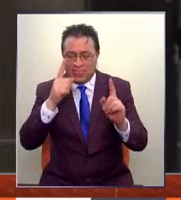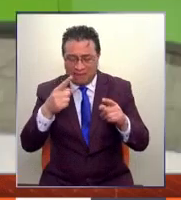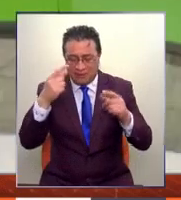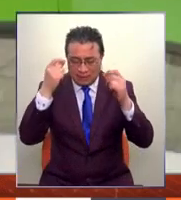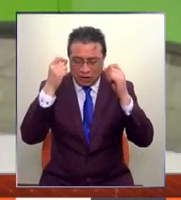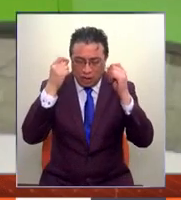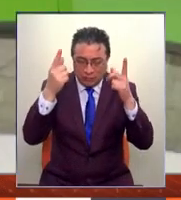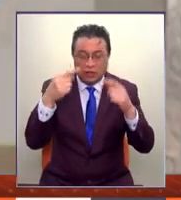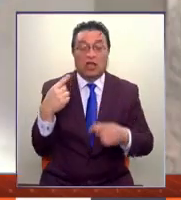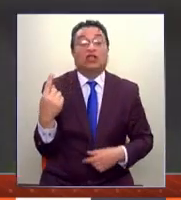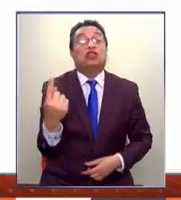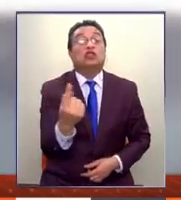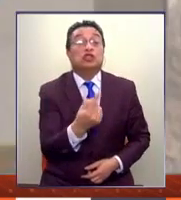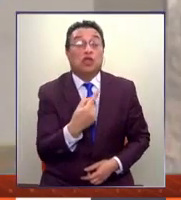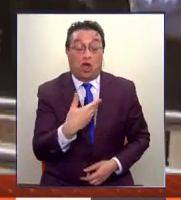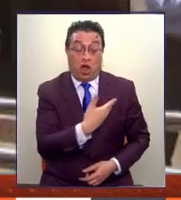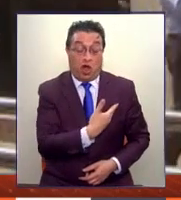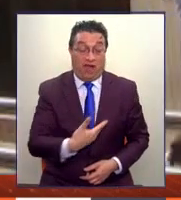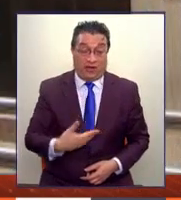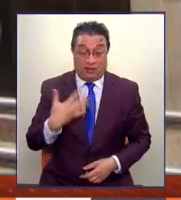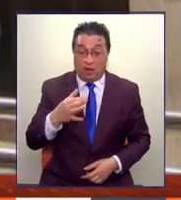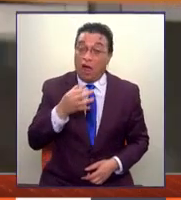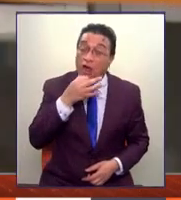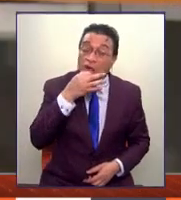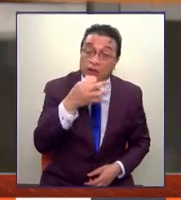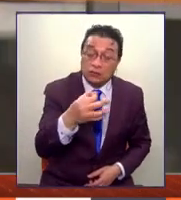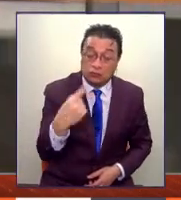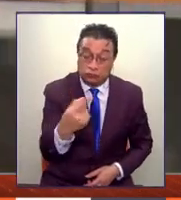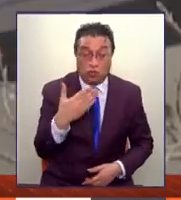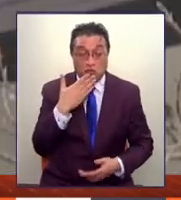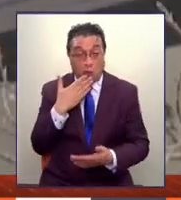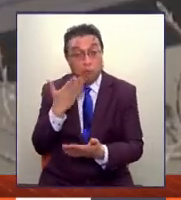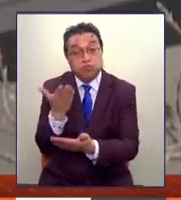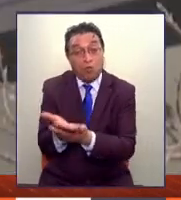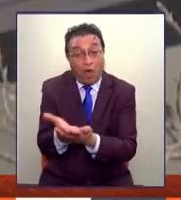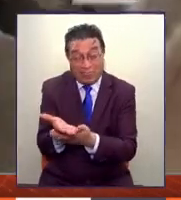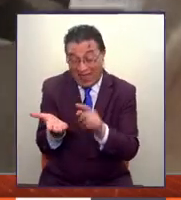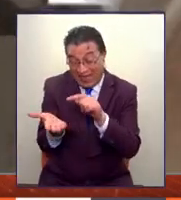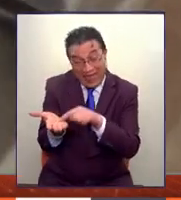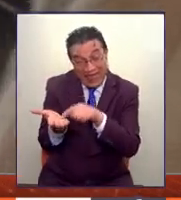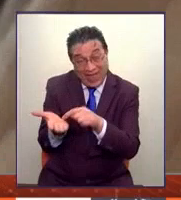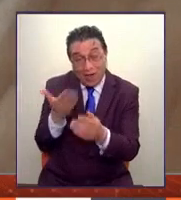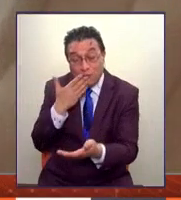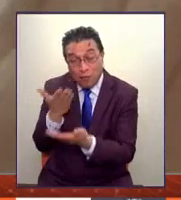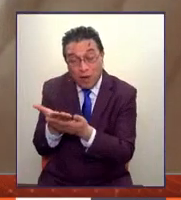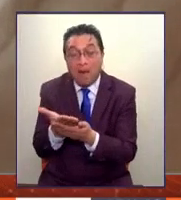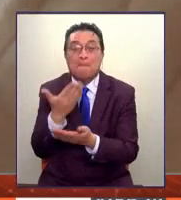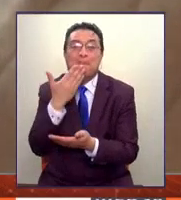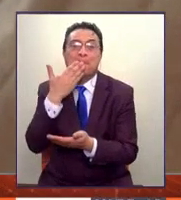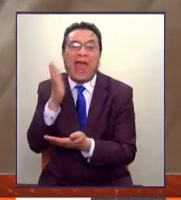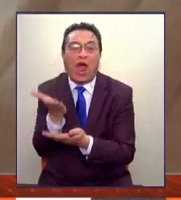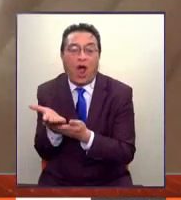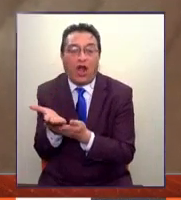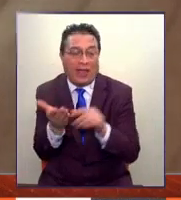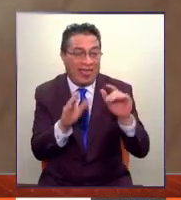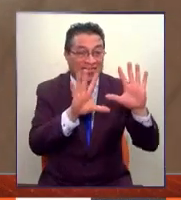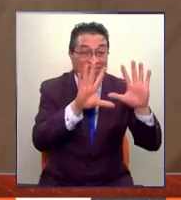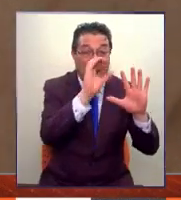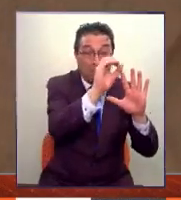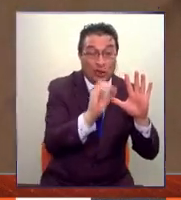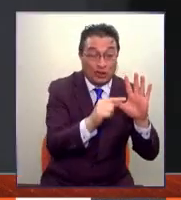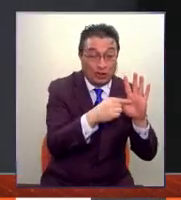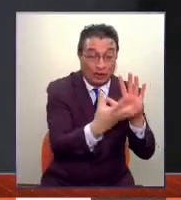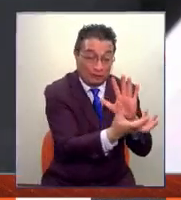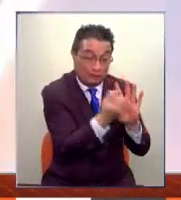dicho como gobierno que estamos convencidos de que nuestra propuesta es muy superior al mero retiro de un 10% de los